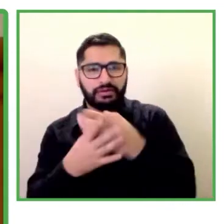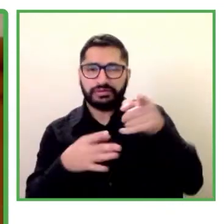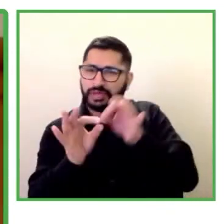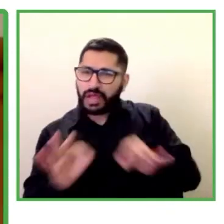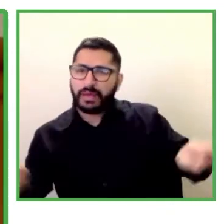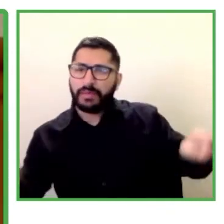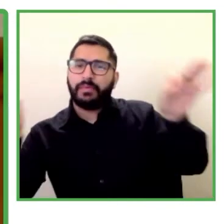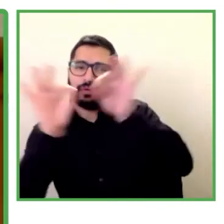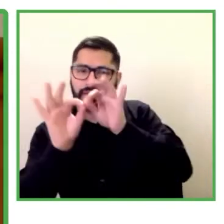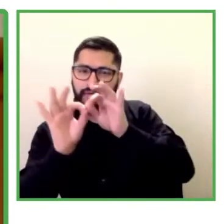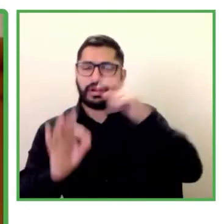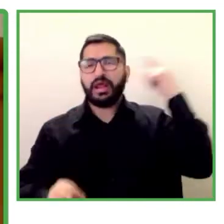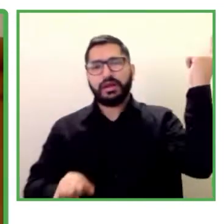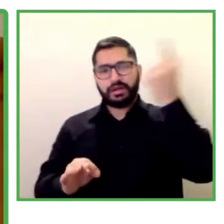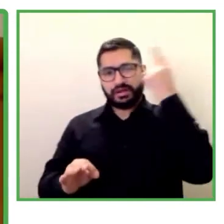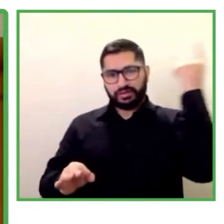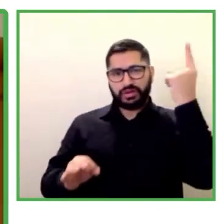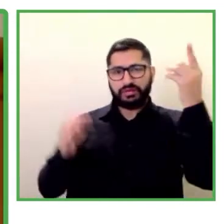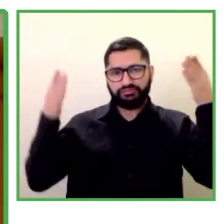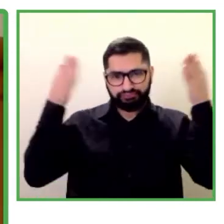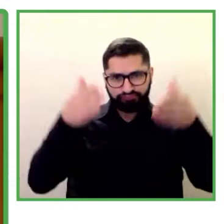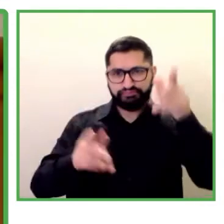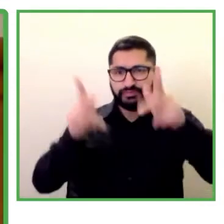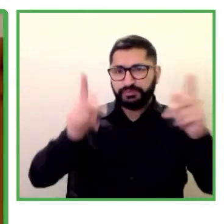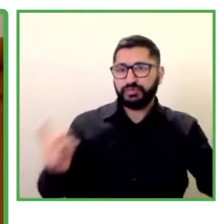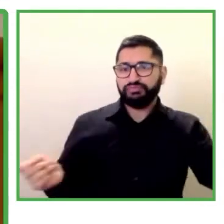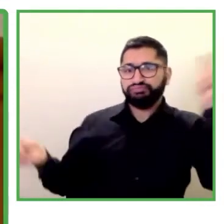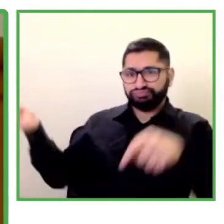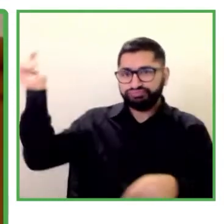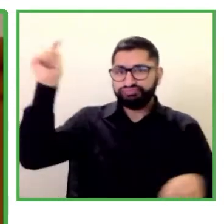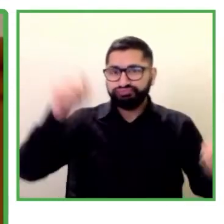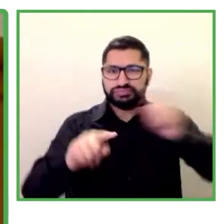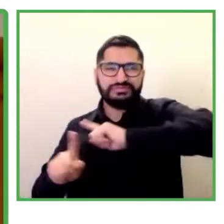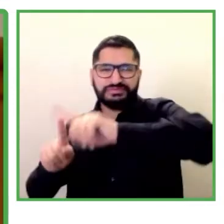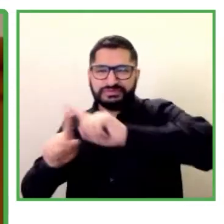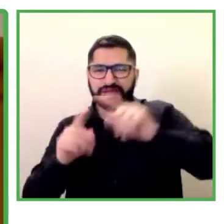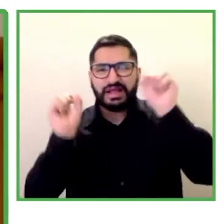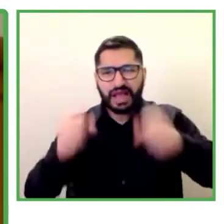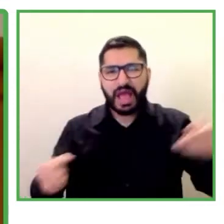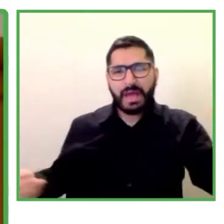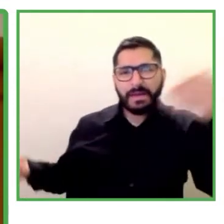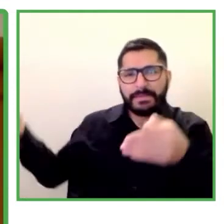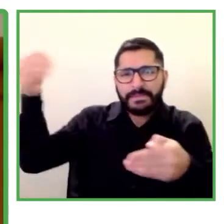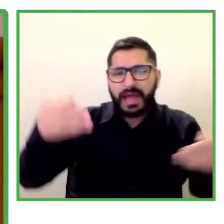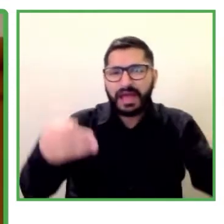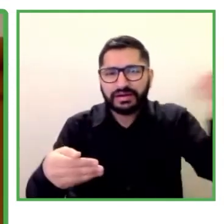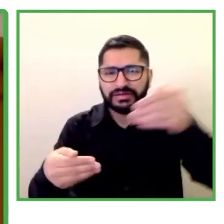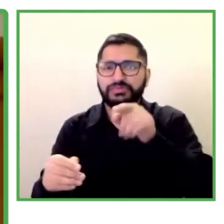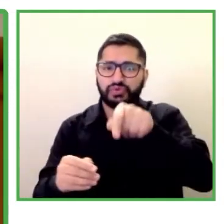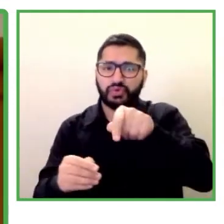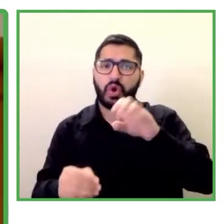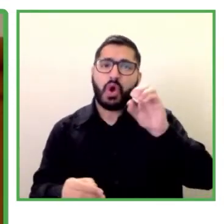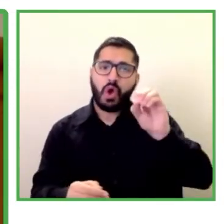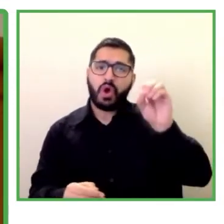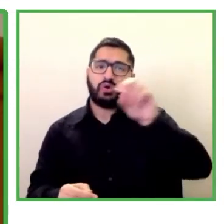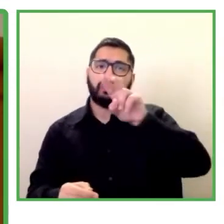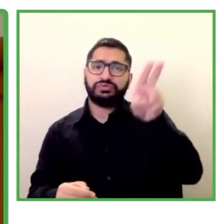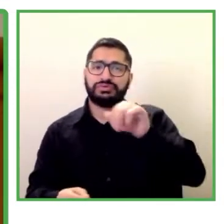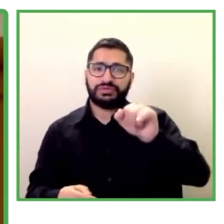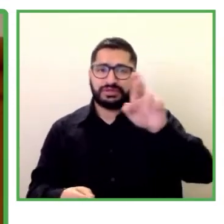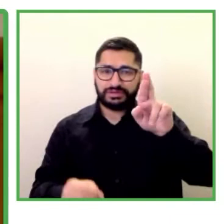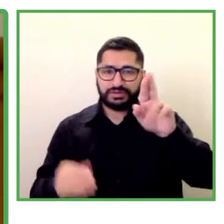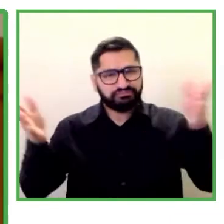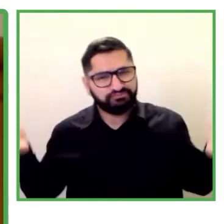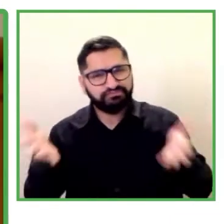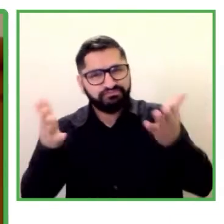sesión. Esta labor que realiza la OIS en el impulso de la Red Iberoamericana de Empresas Inclusivas, también se completa